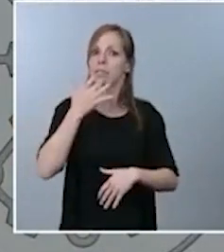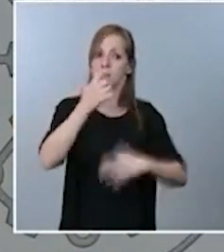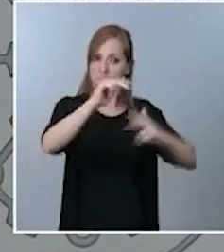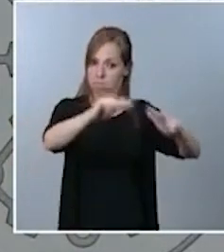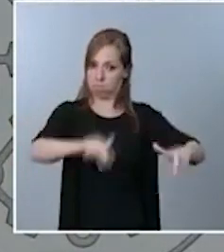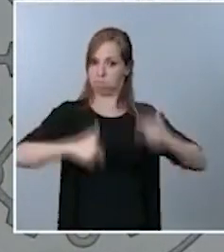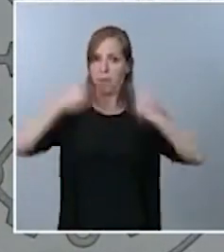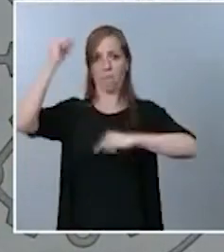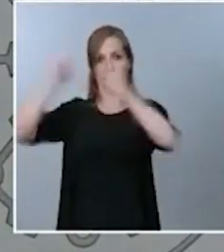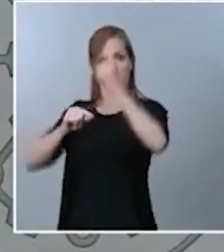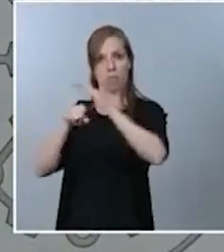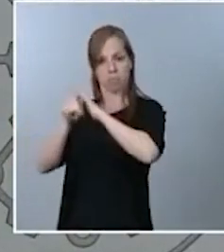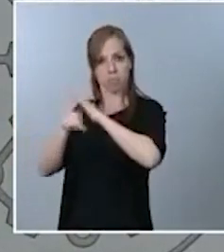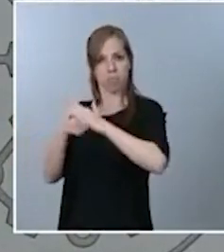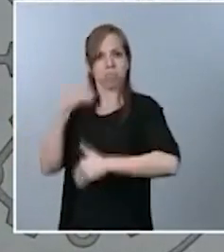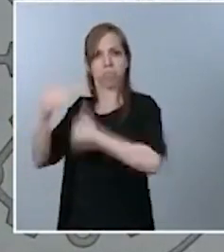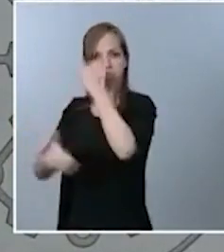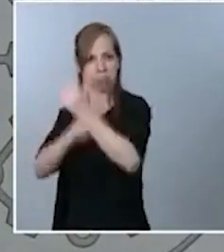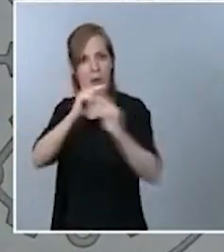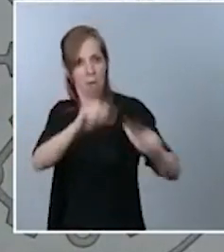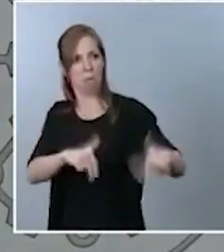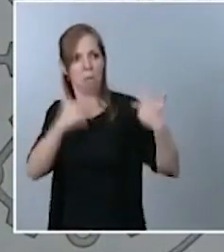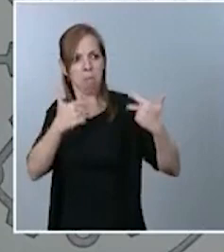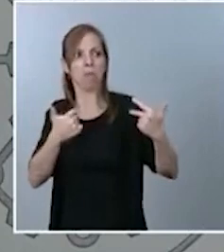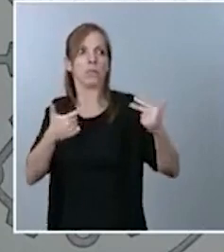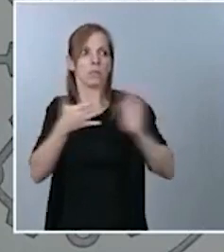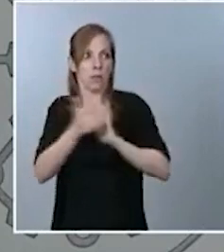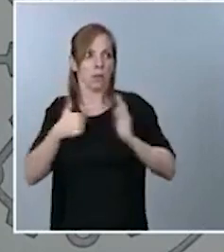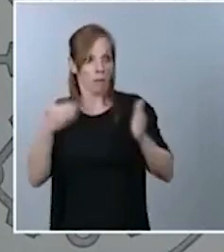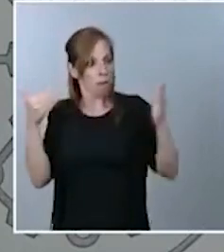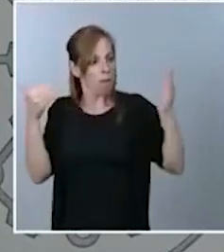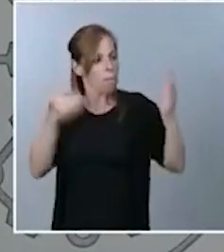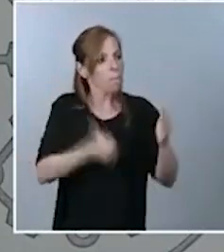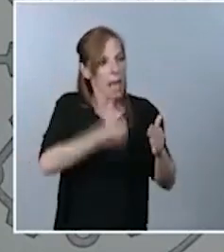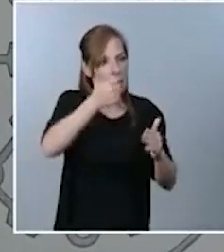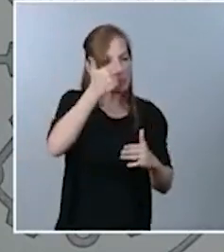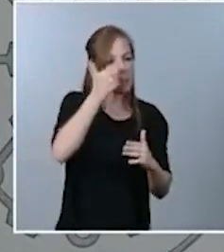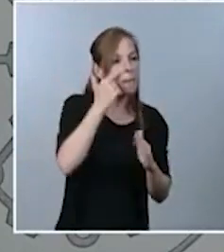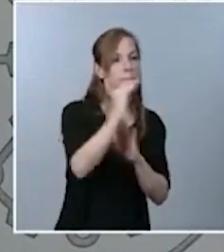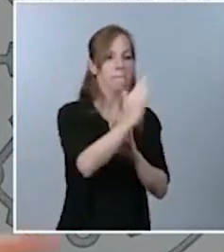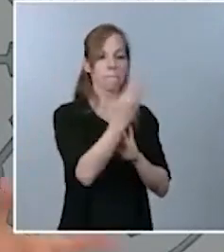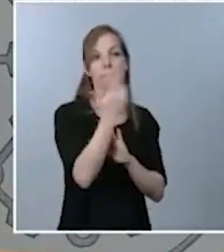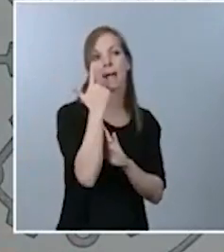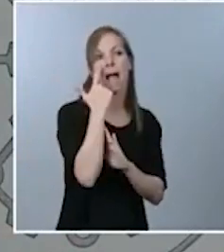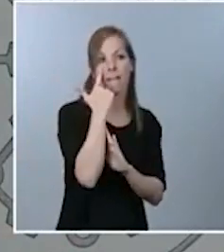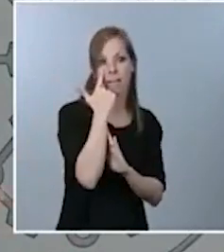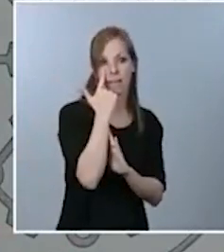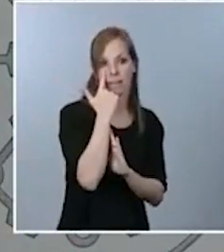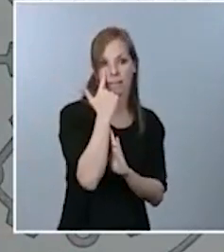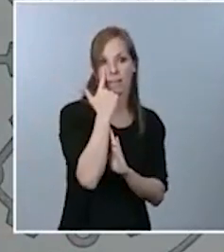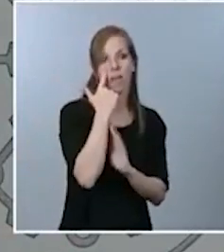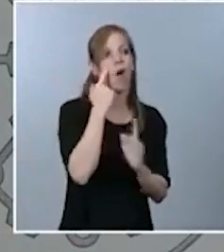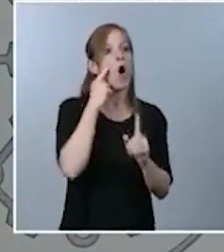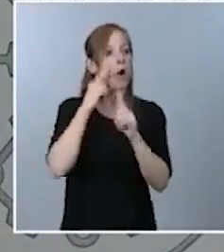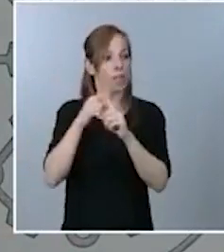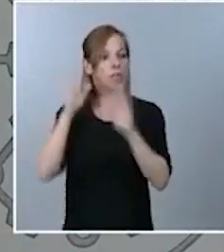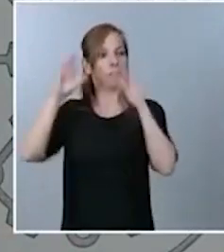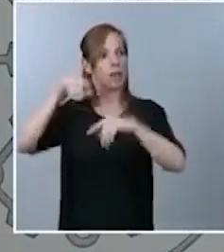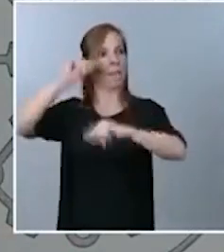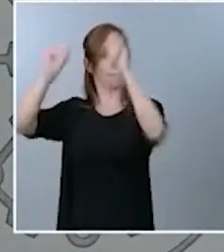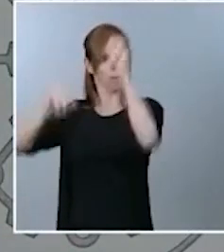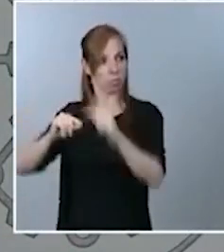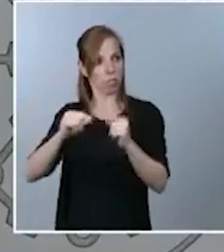veamos con mucho más interés sus enmiendas presentadas al objeto de que, finalmente, el presupuesto pueda contar con su voto.